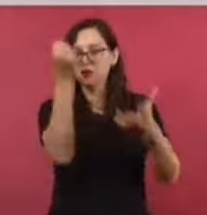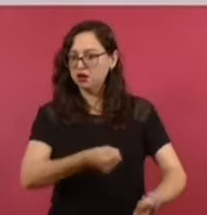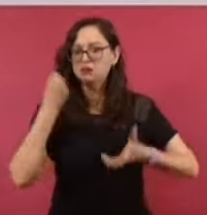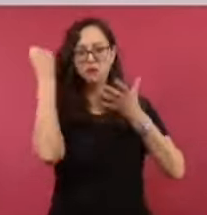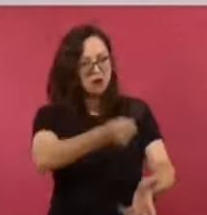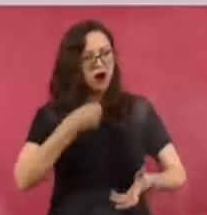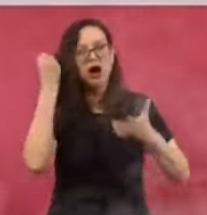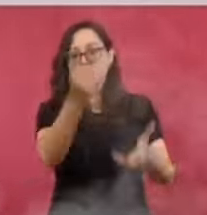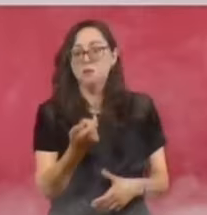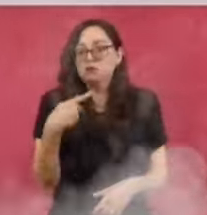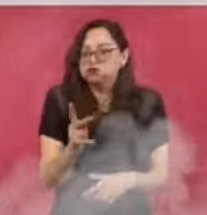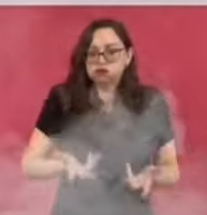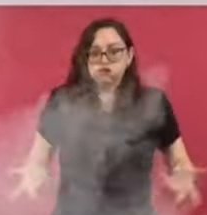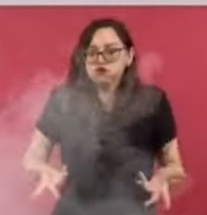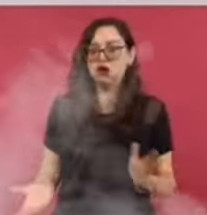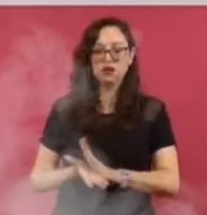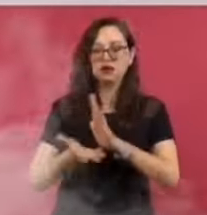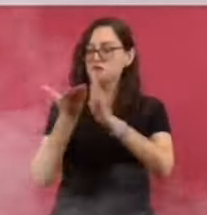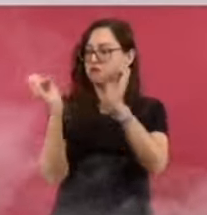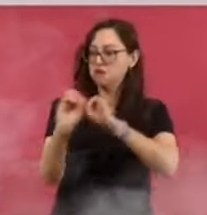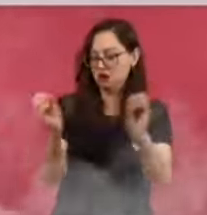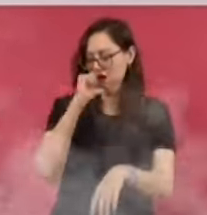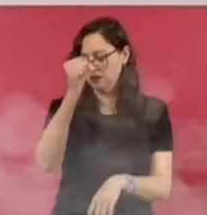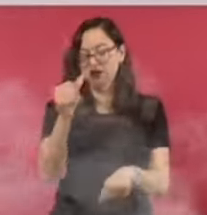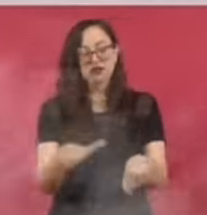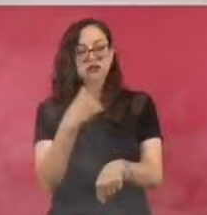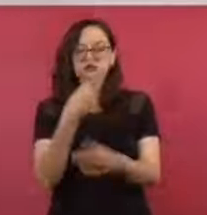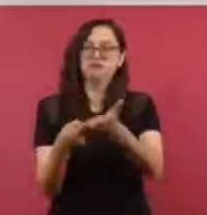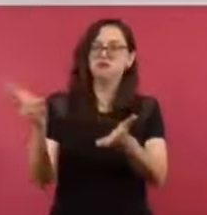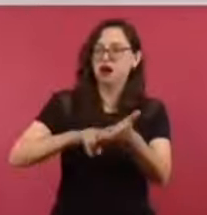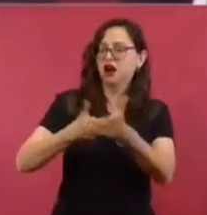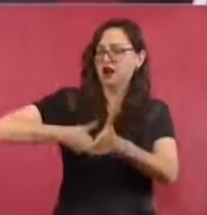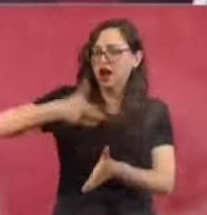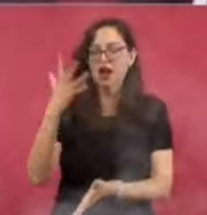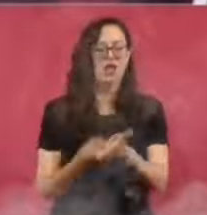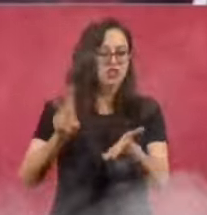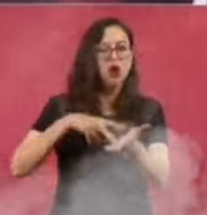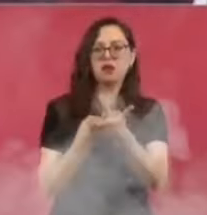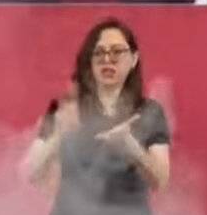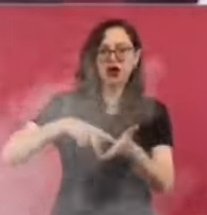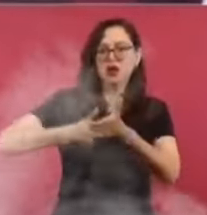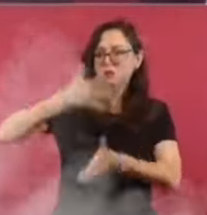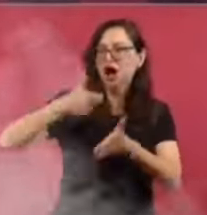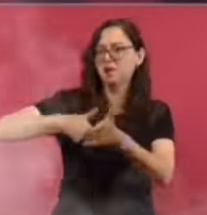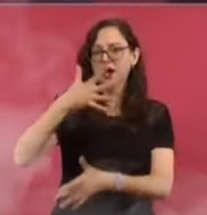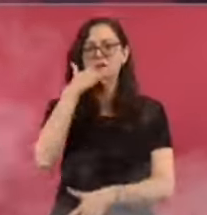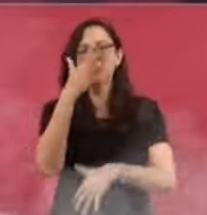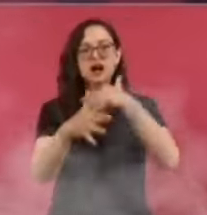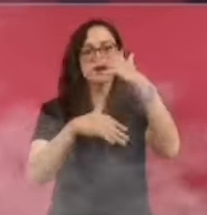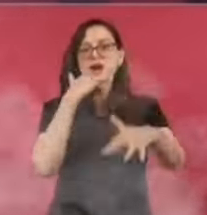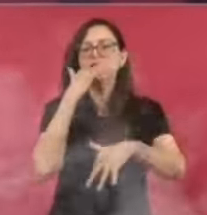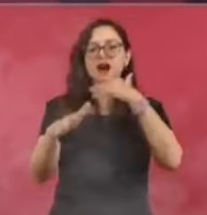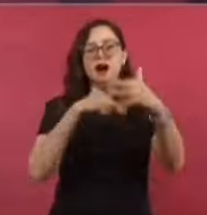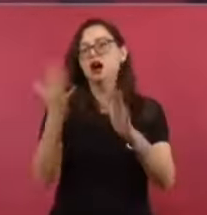porque las cobraban al triple o más de su valor, por la corrupción que imperaba.